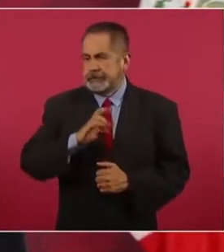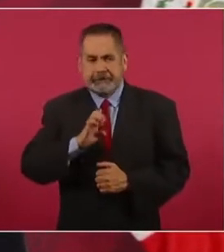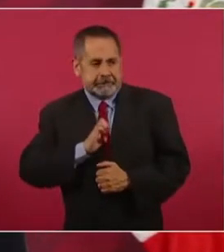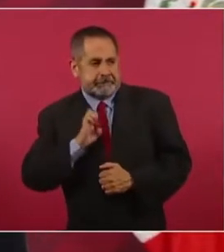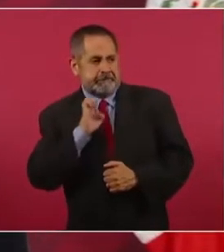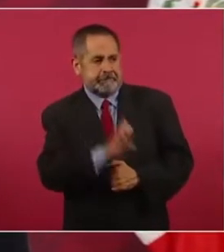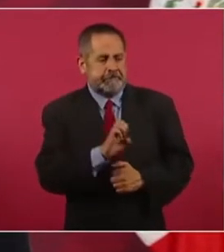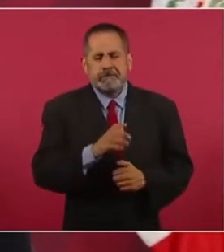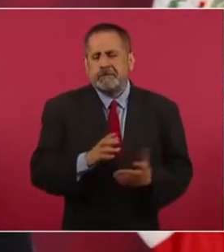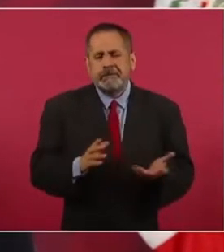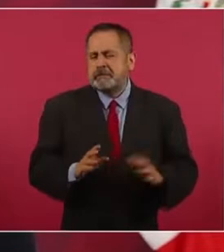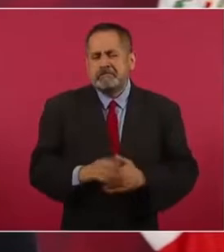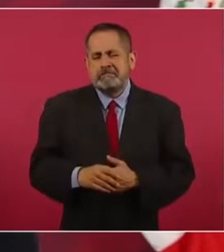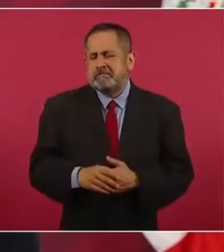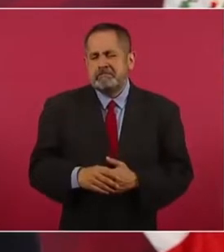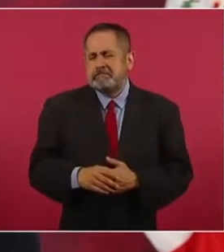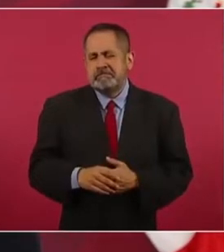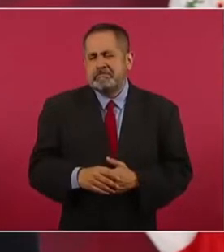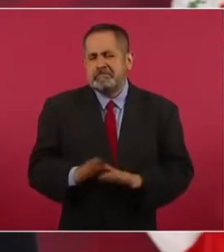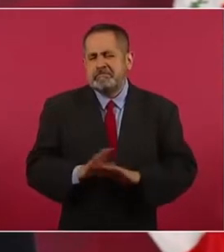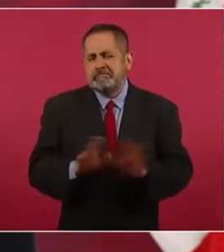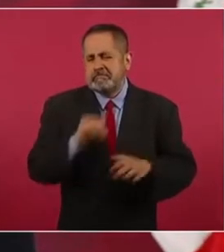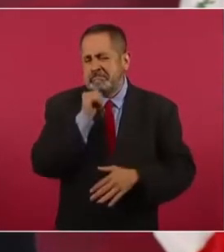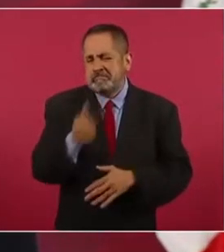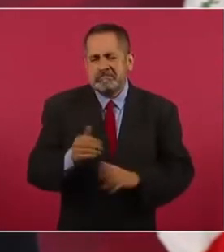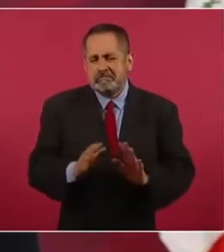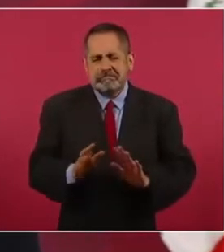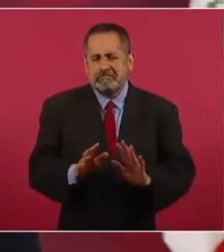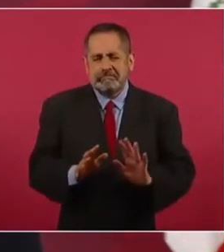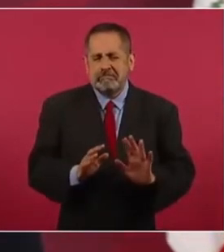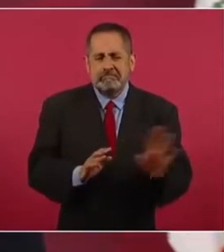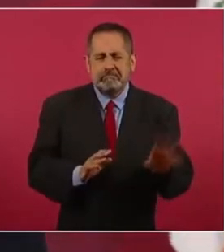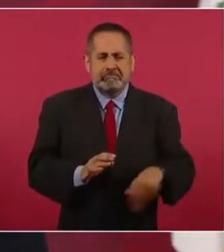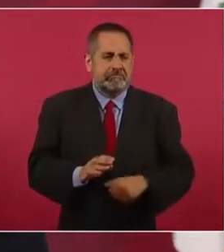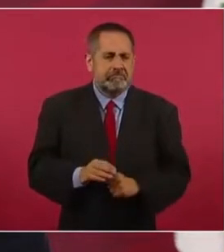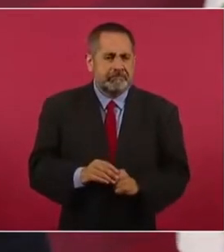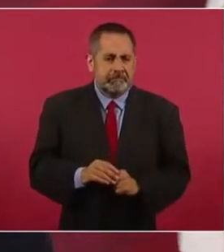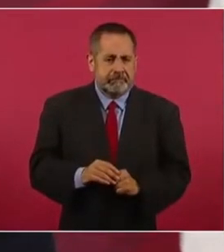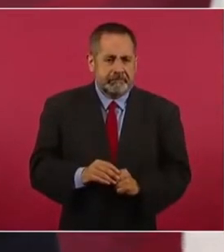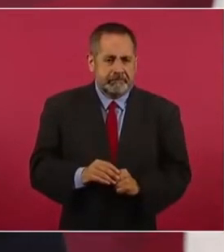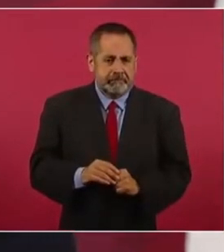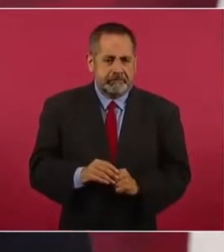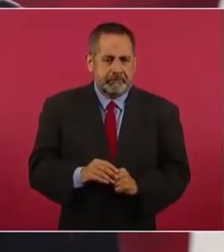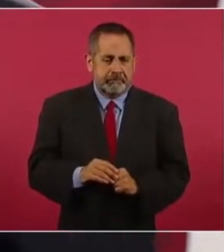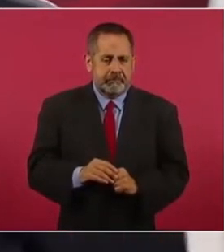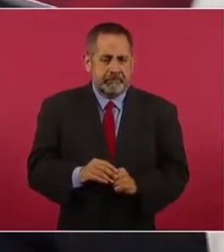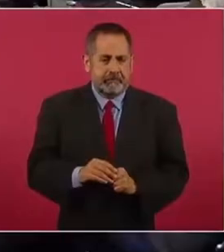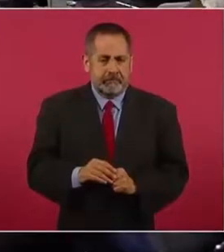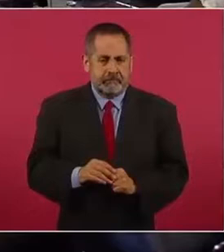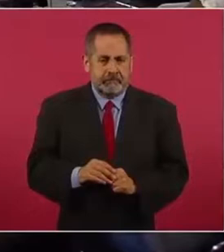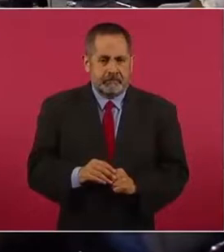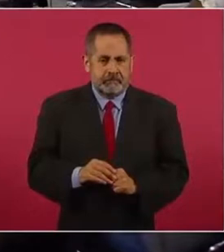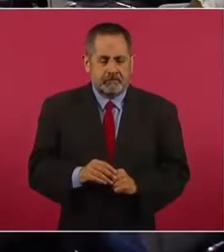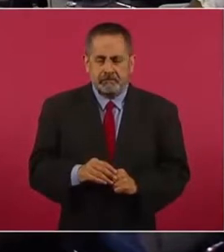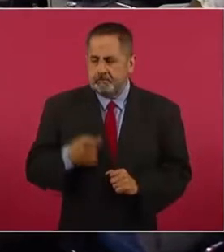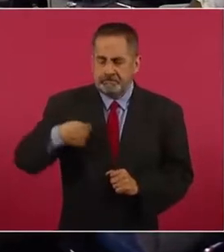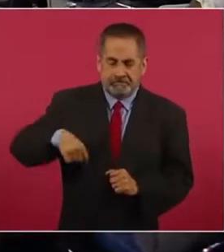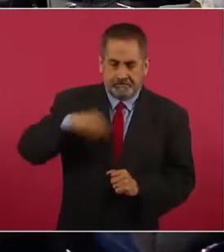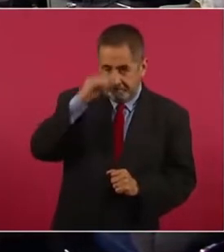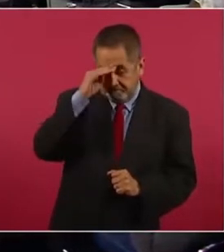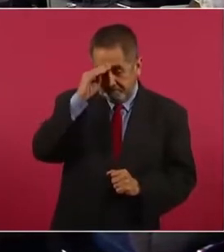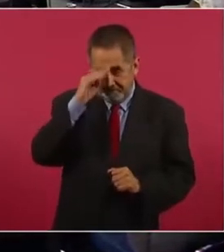Y tenemos que ganar